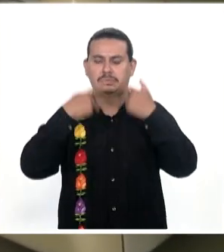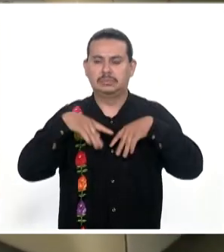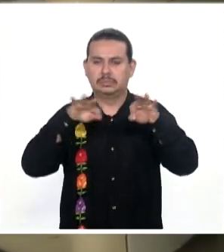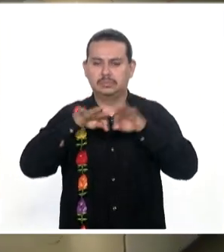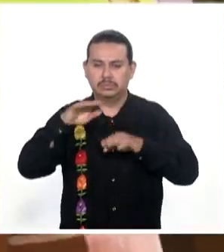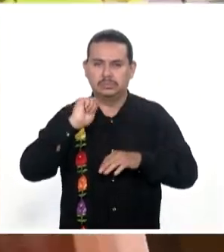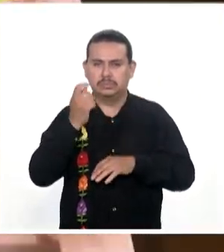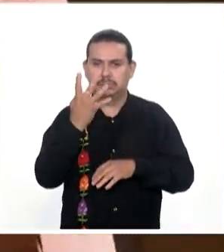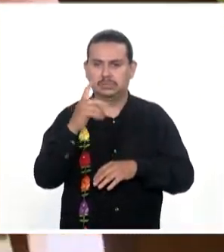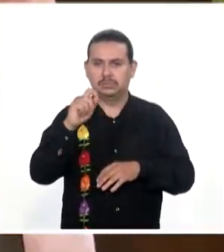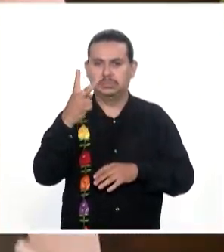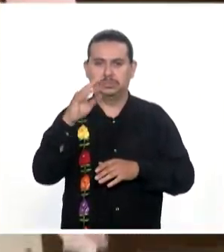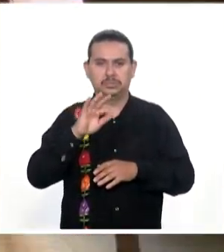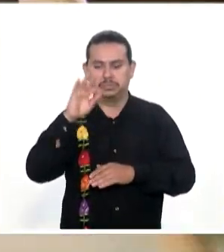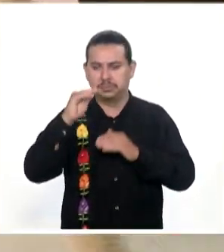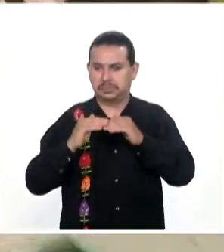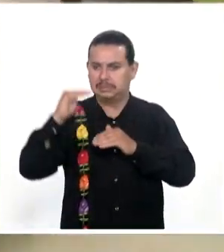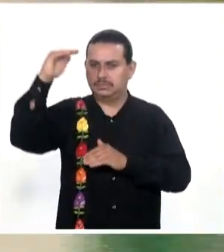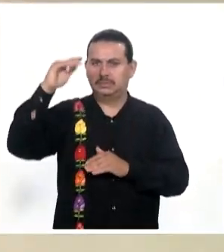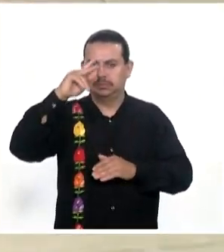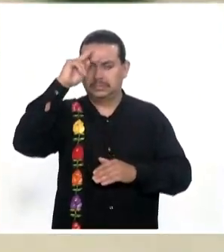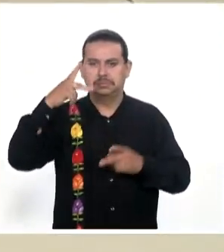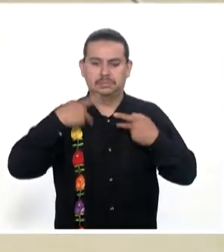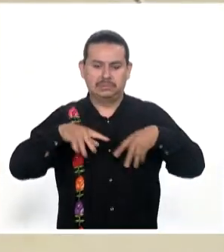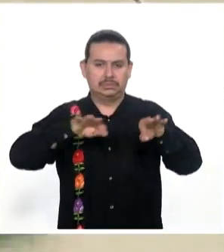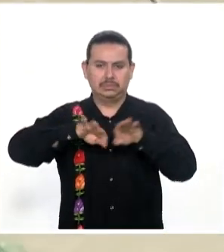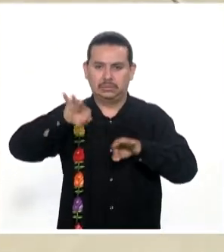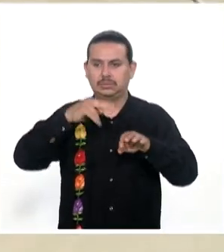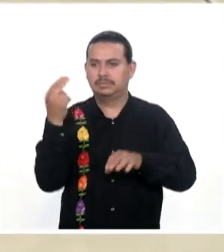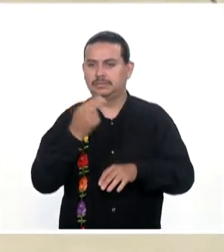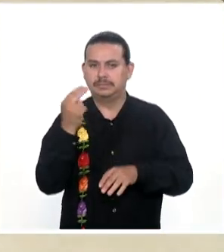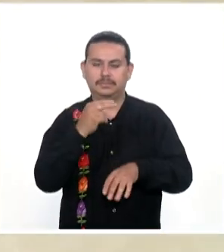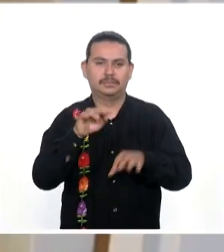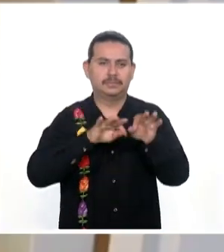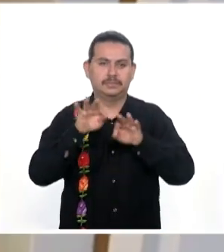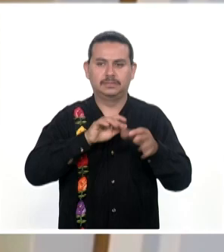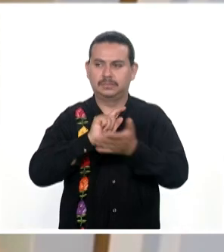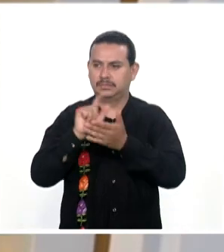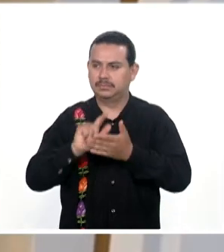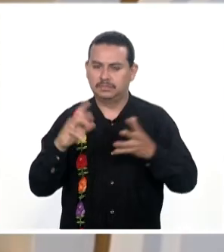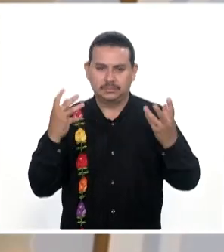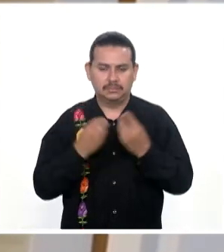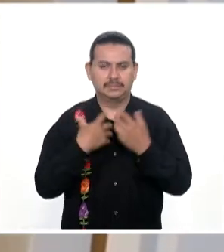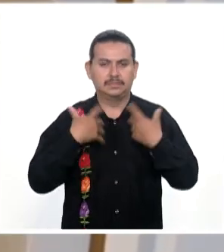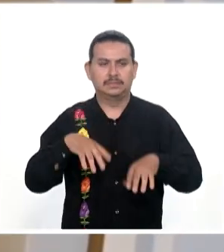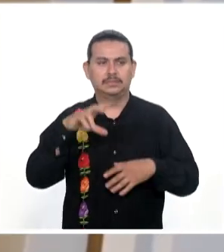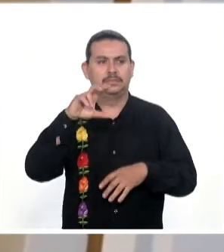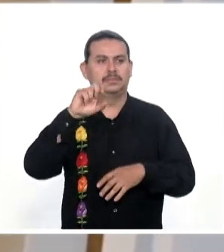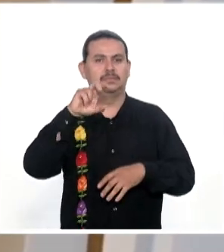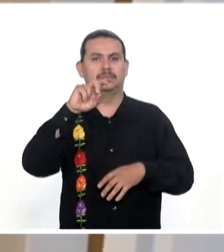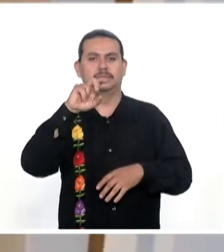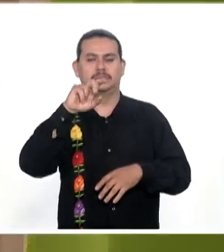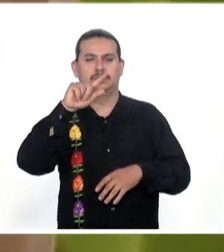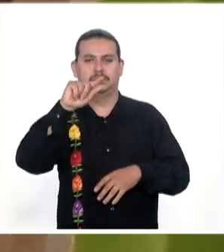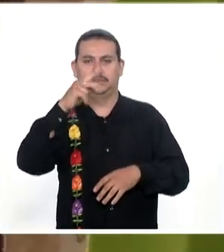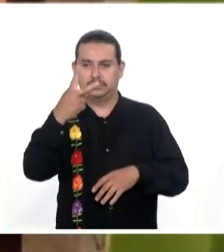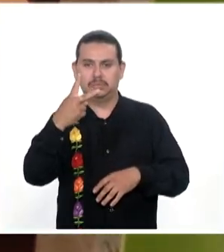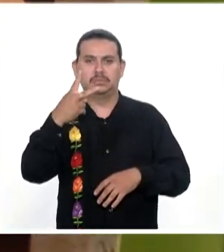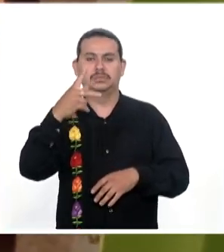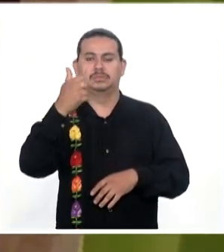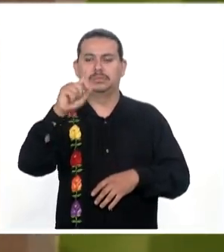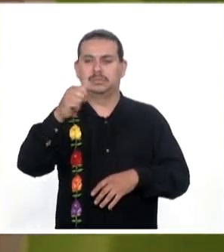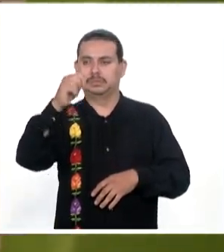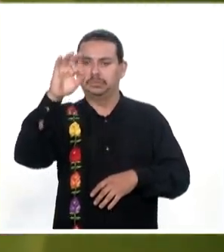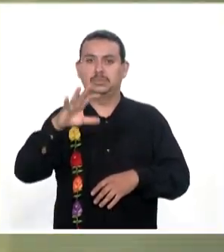equivale a 4.2% del total de la población ocupada en México. De ese total, el 72.6% no contó con